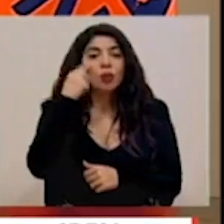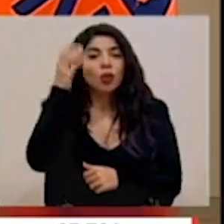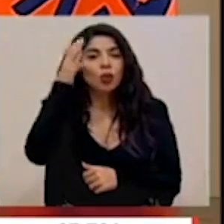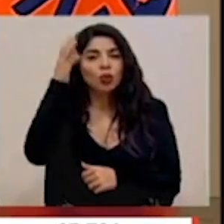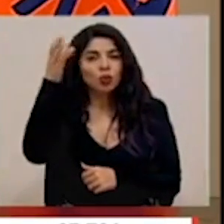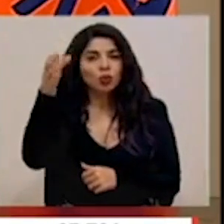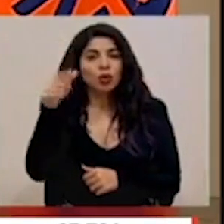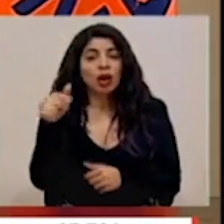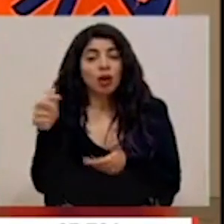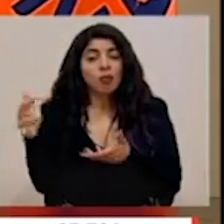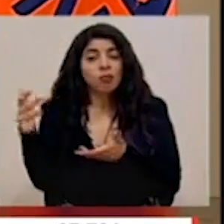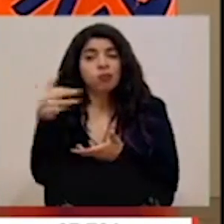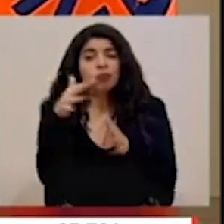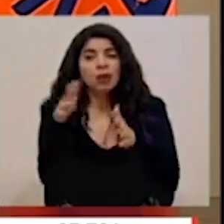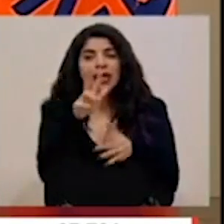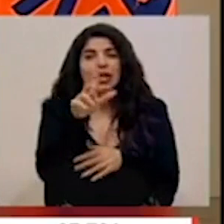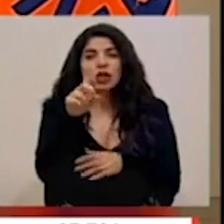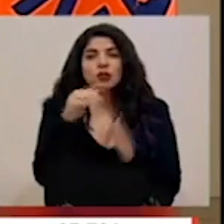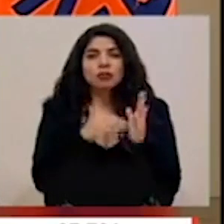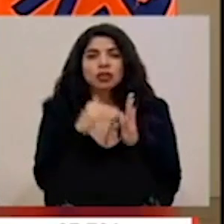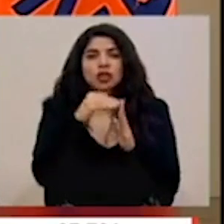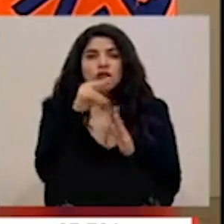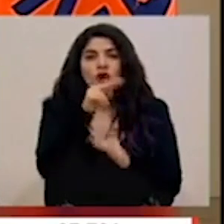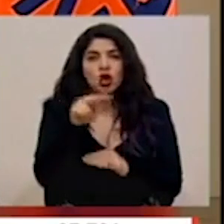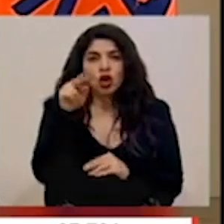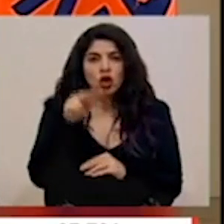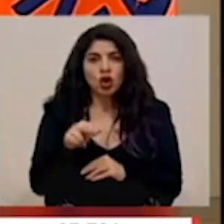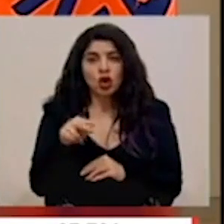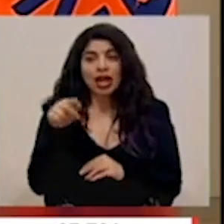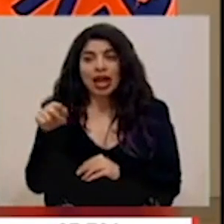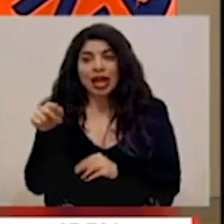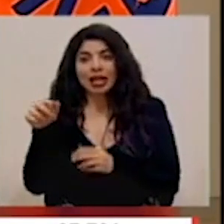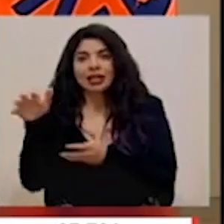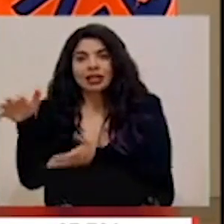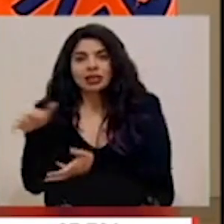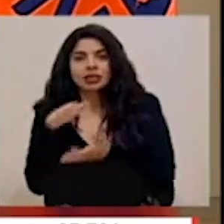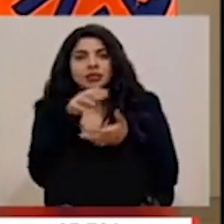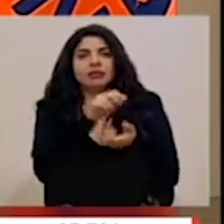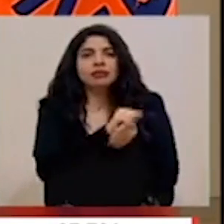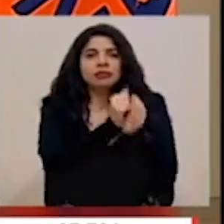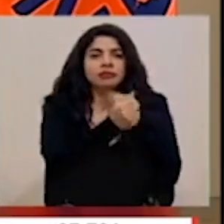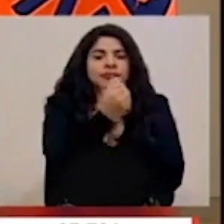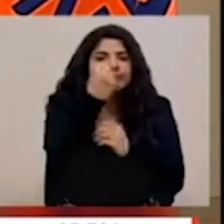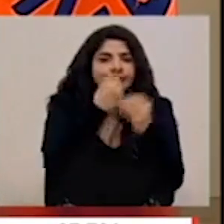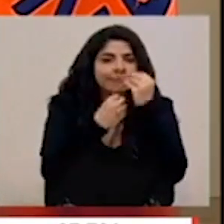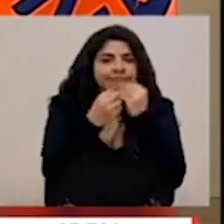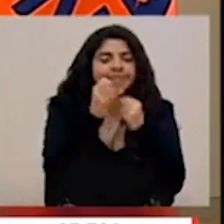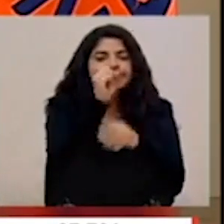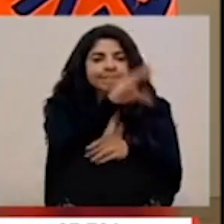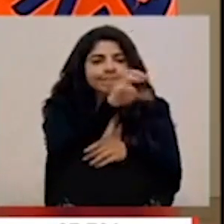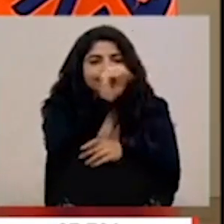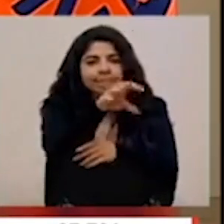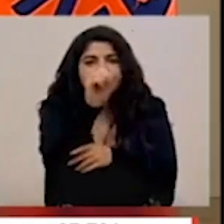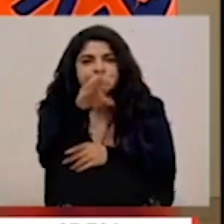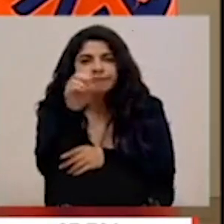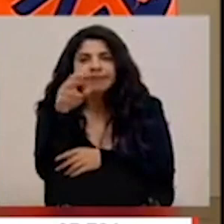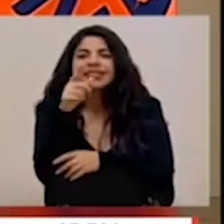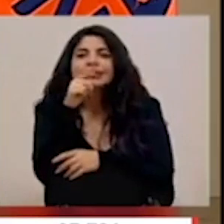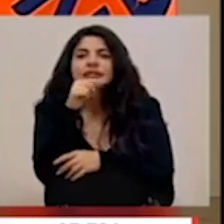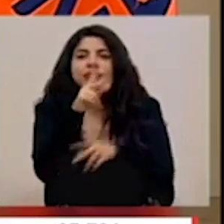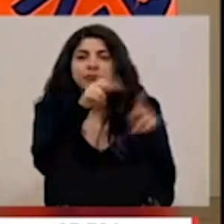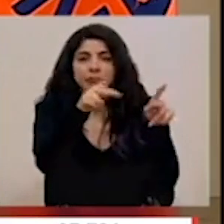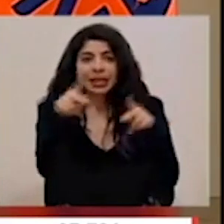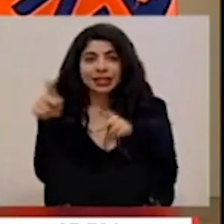aproximadamente 31 millones de colones, que fueron traducidos en alimentos que se entregaron a personas